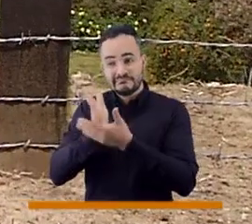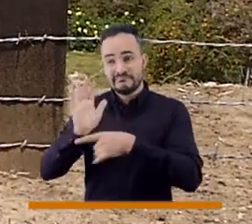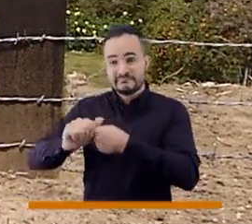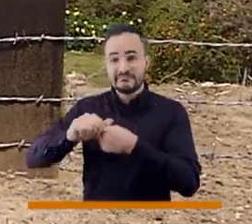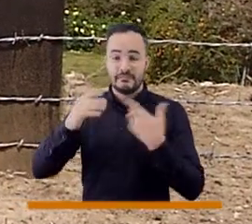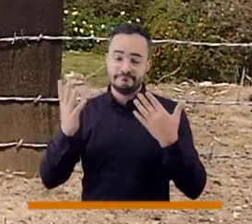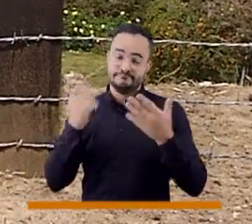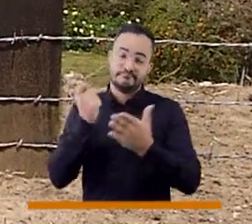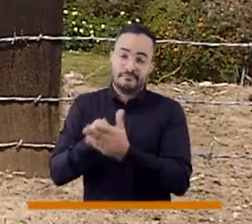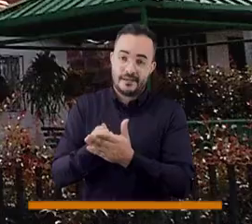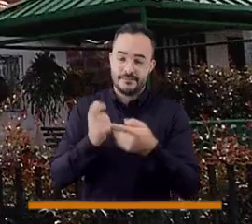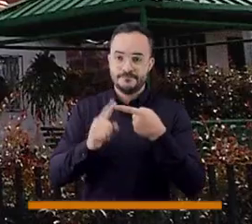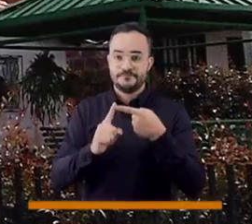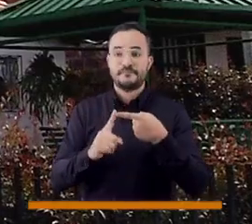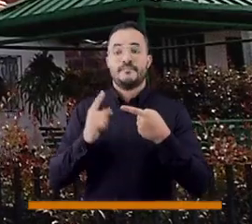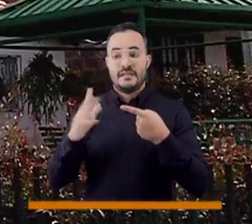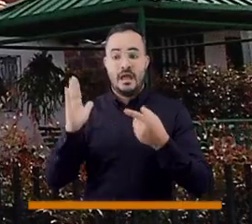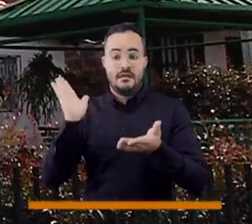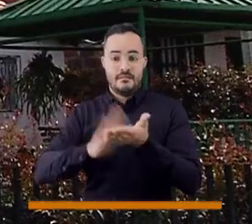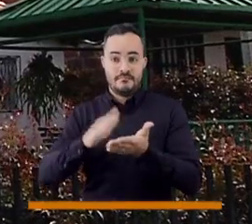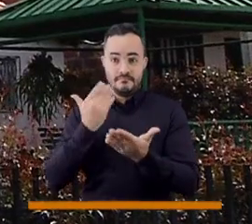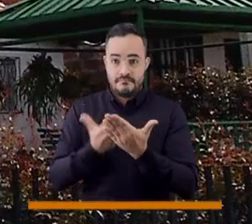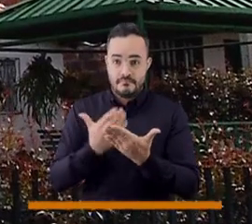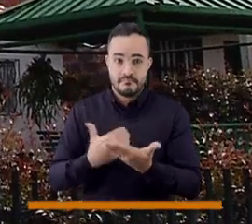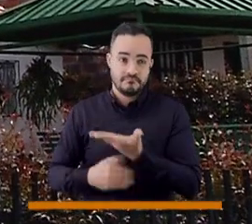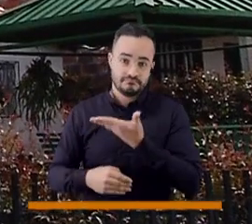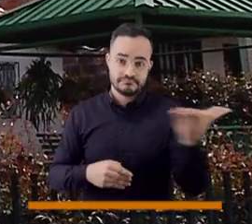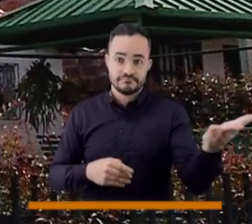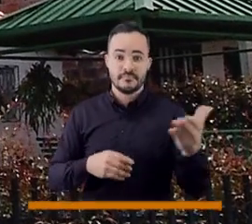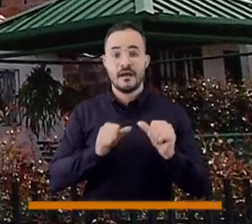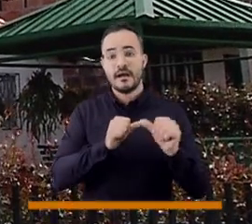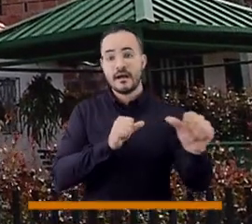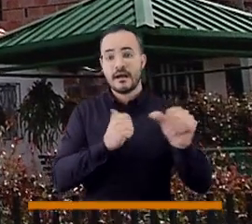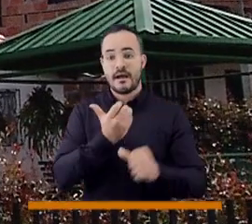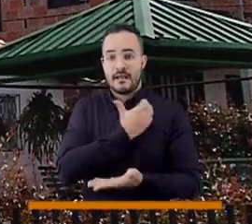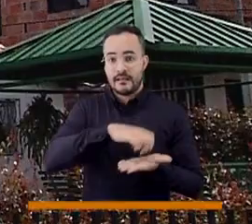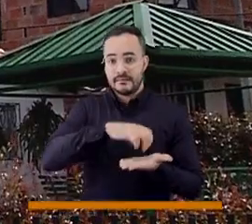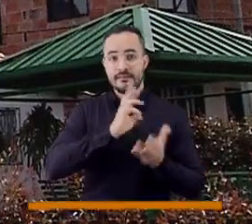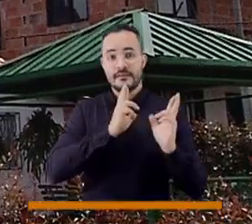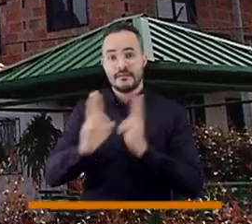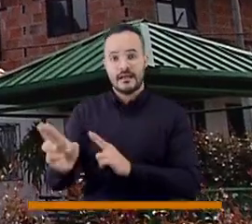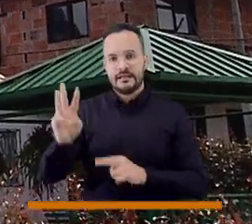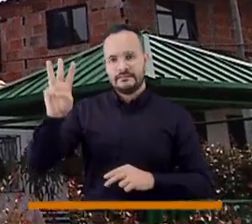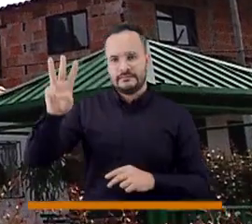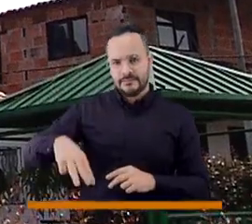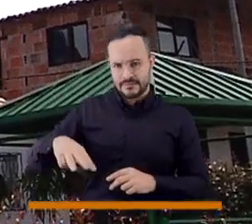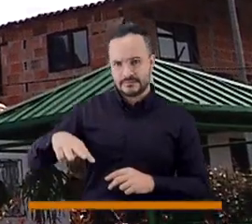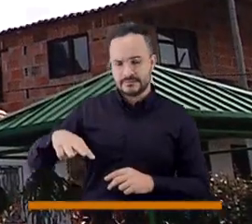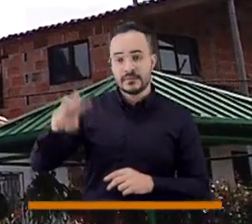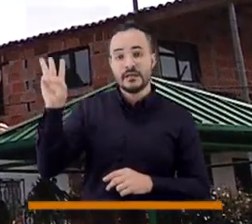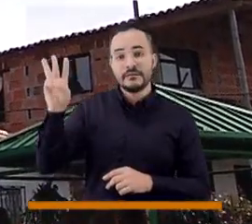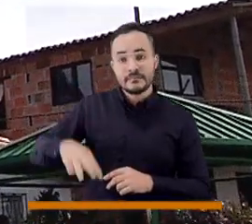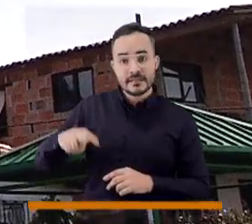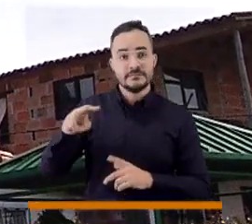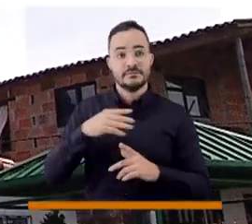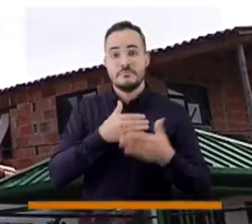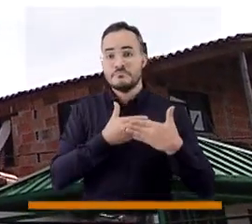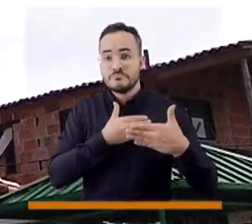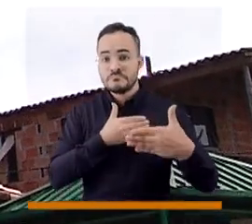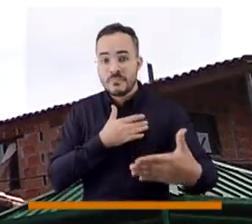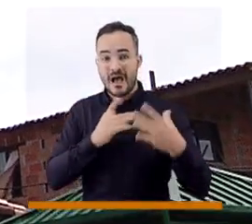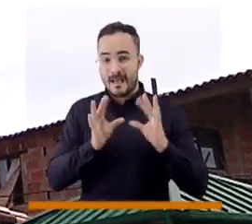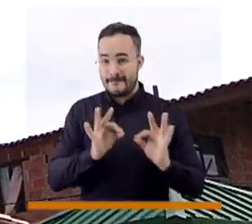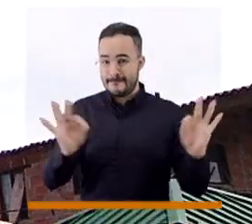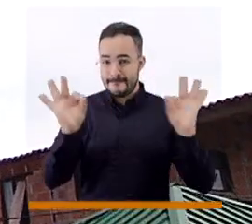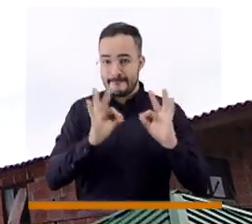después, ahí es donde es la administración la que tiene tres meses para contestar. A partir de esos tres meses, así